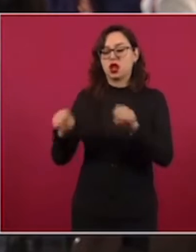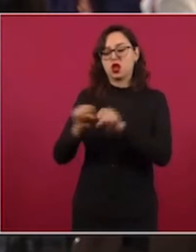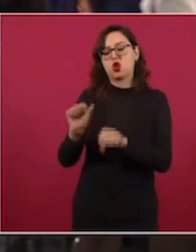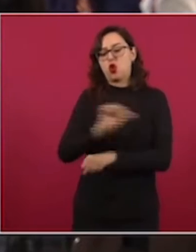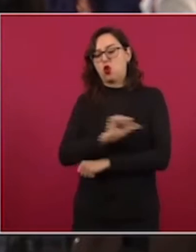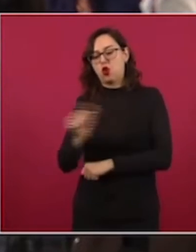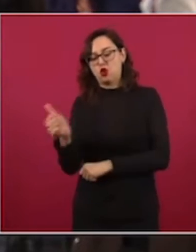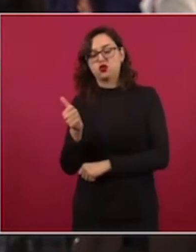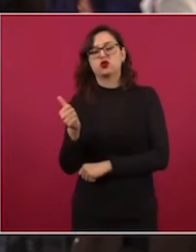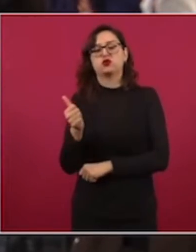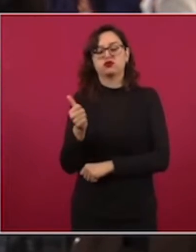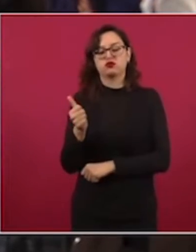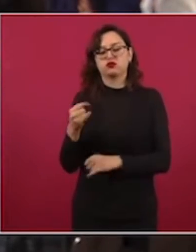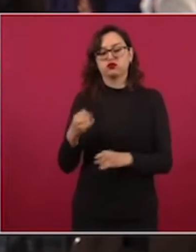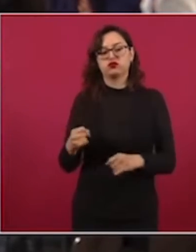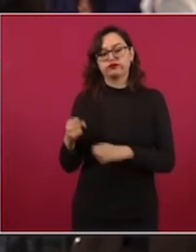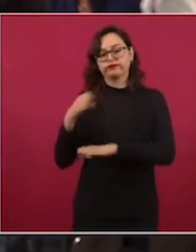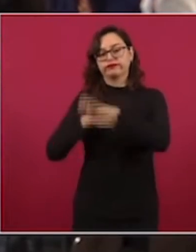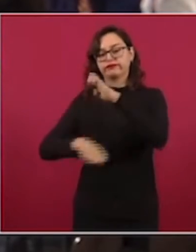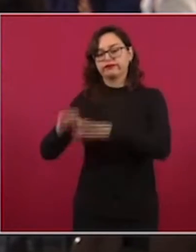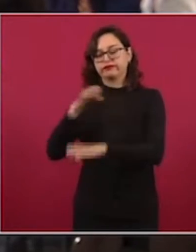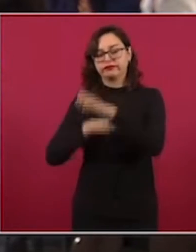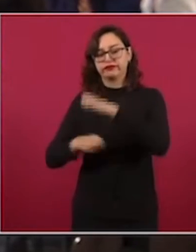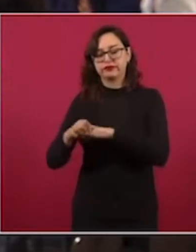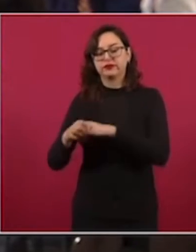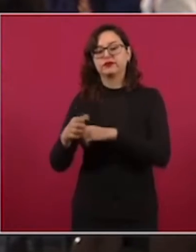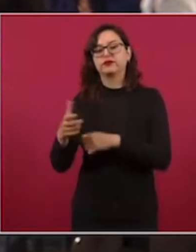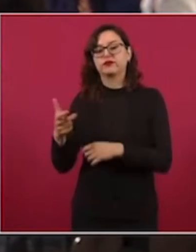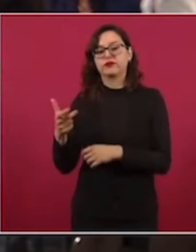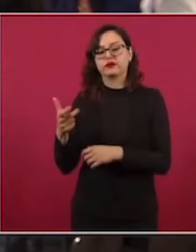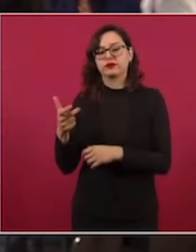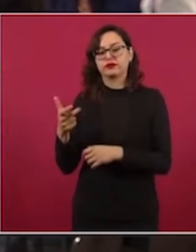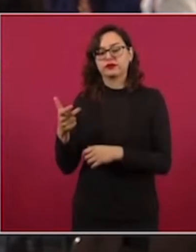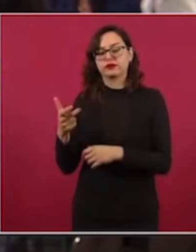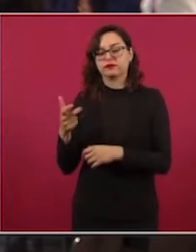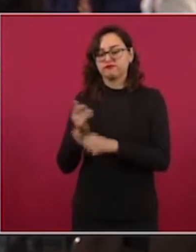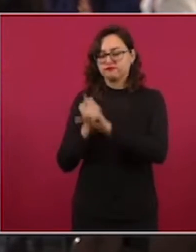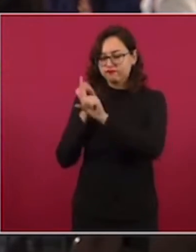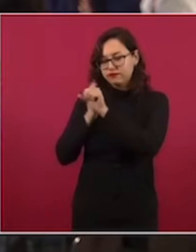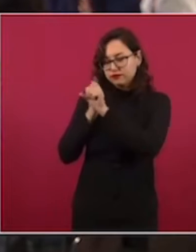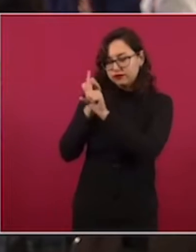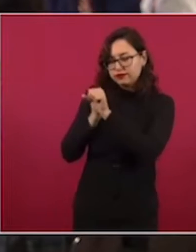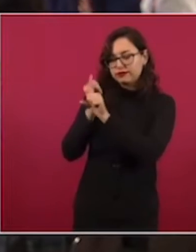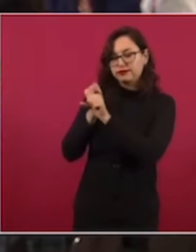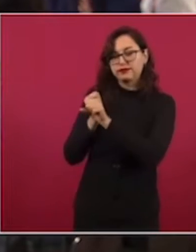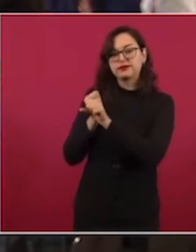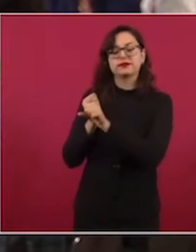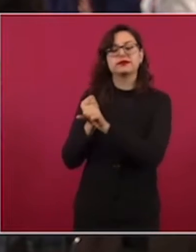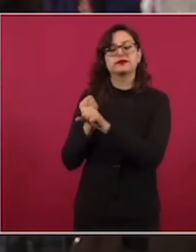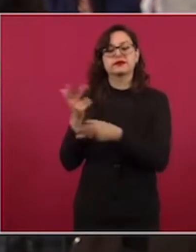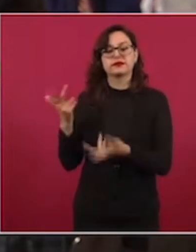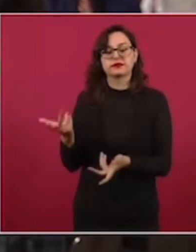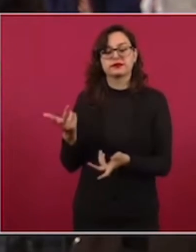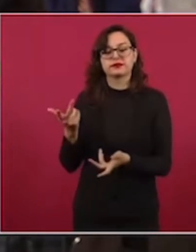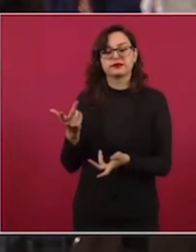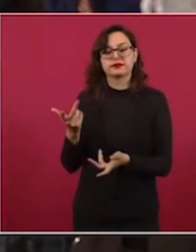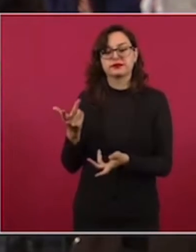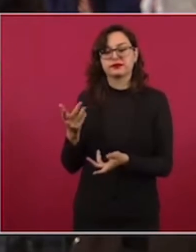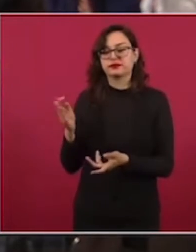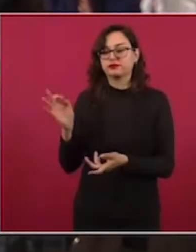SADCB, donde publicamos en la entrevista, perdón, en la investigación, cómo nada más aparece con